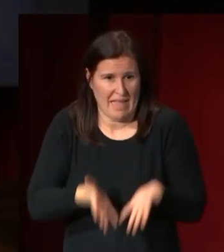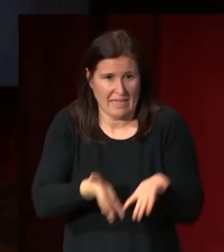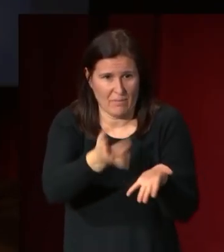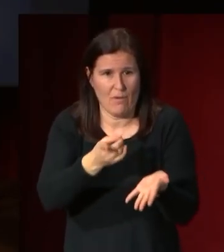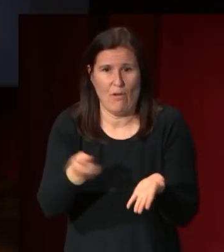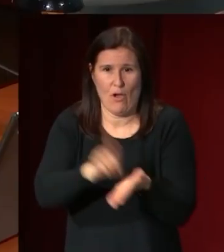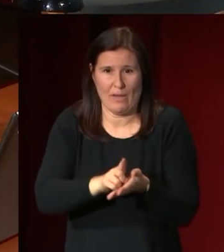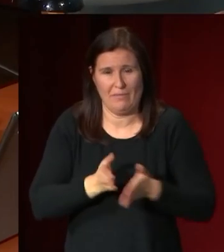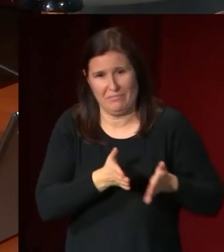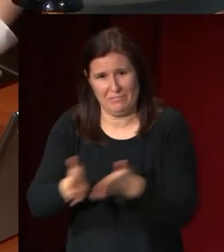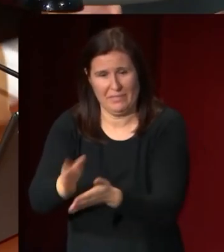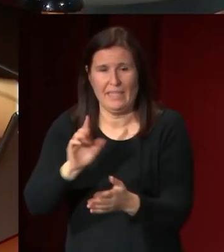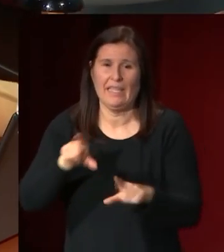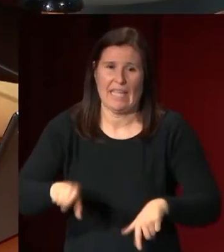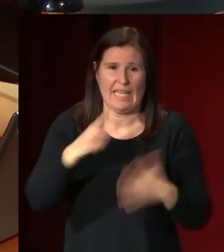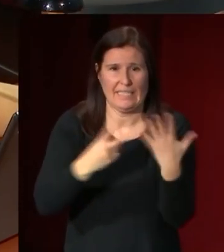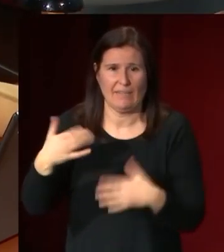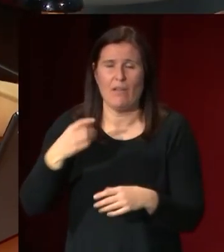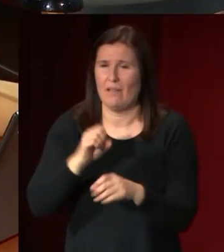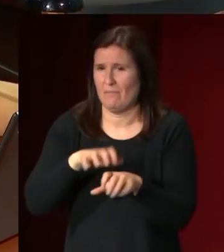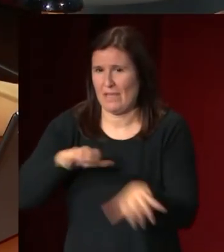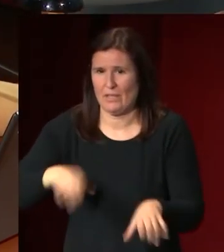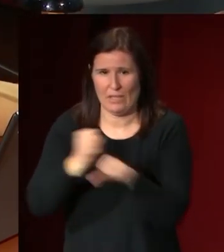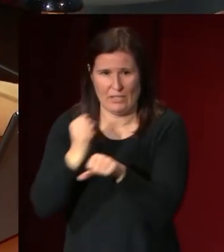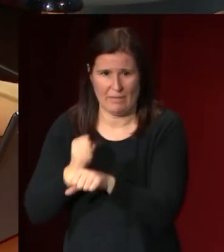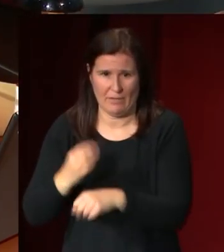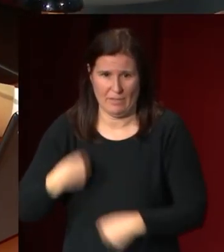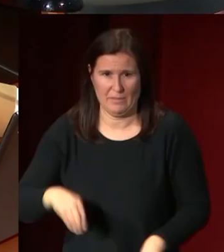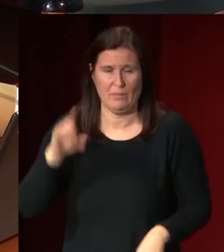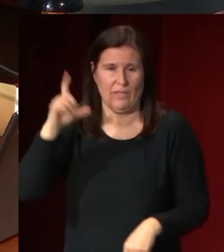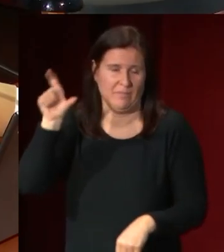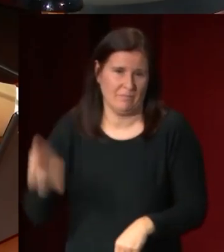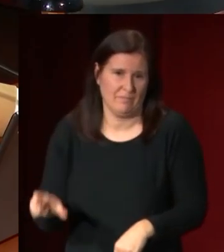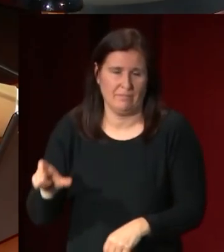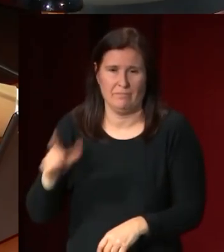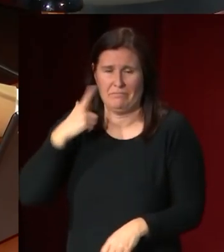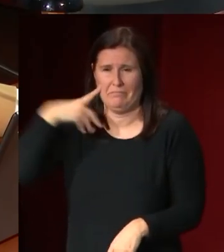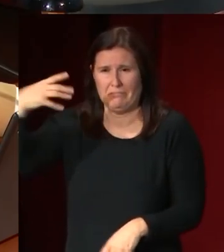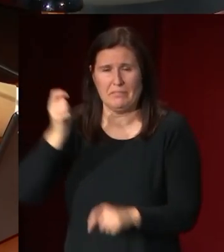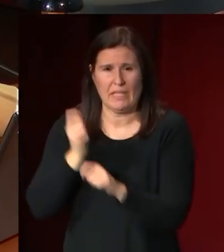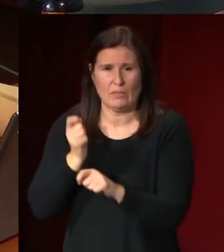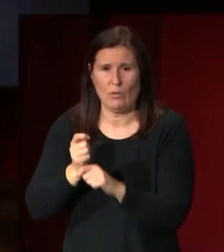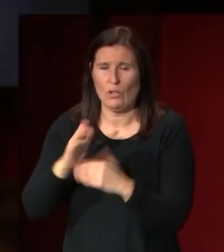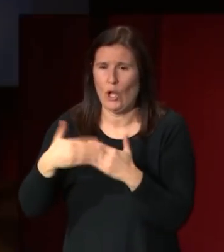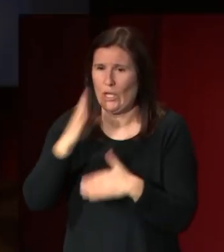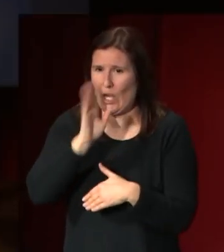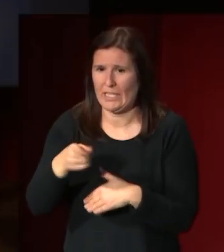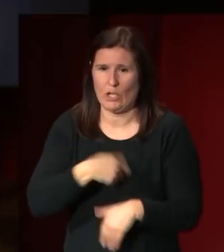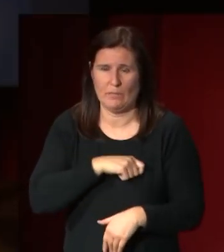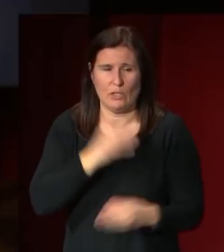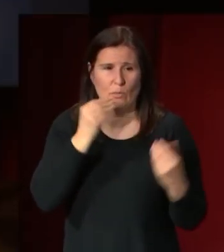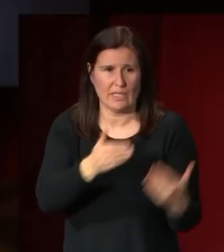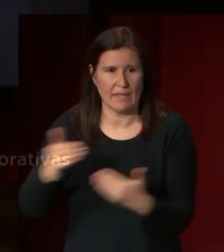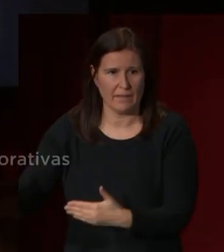en la sala 75 donde tenemos la mayor parte de las obras de este gran escultor neoclásico español muchas